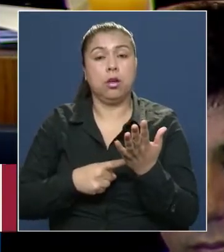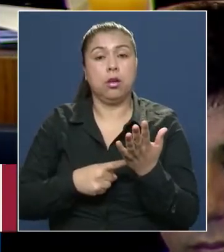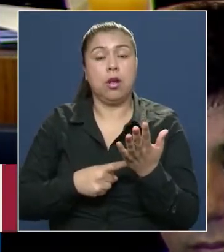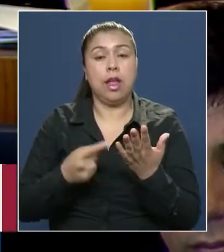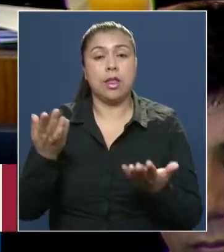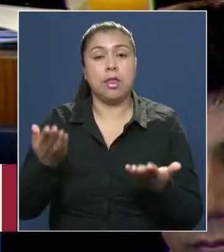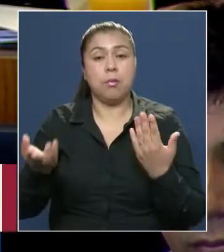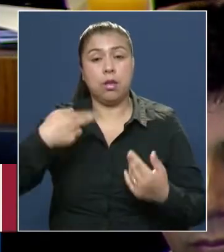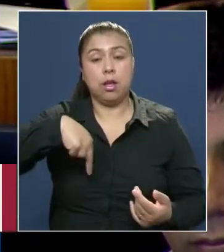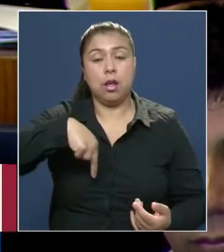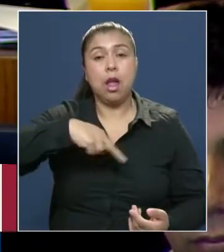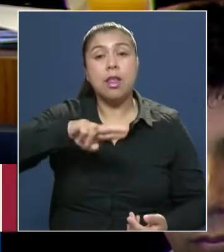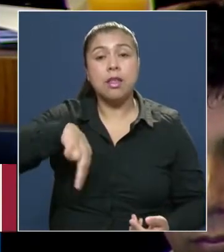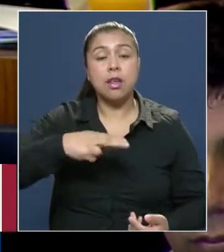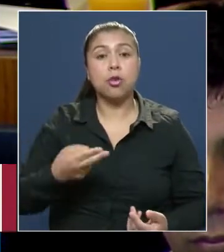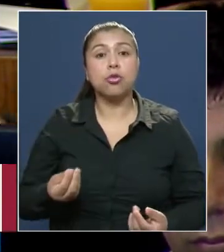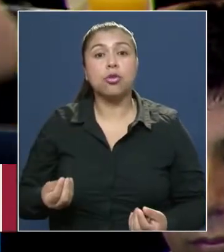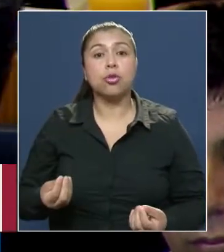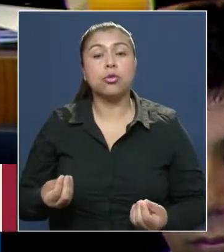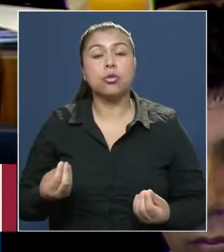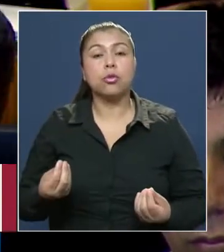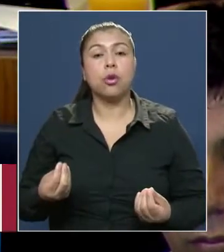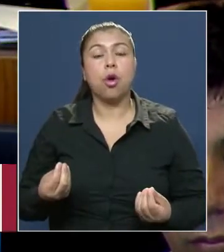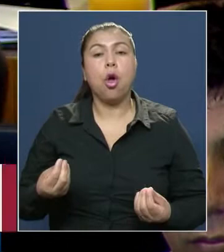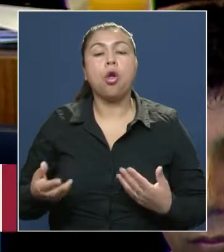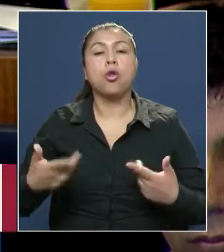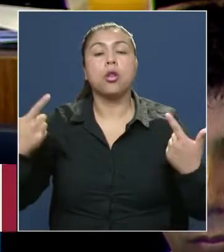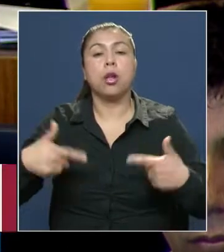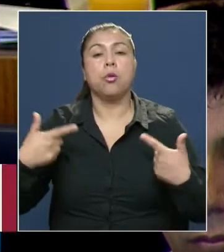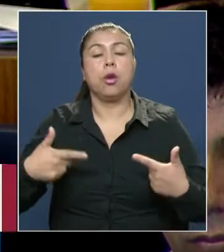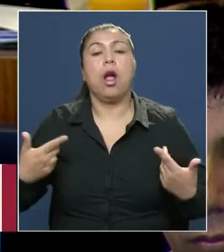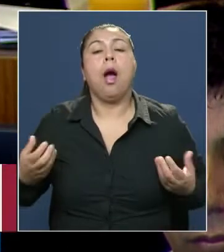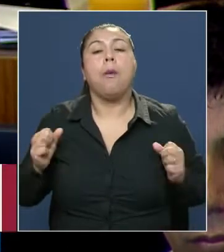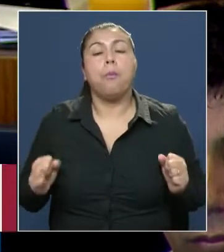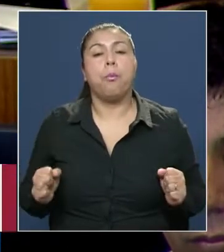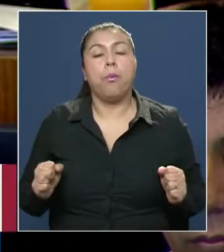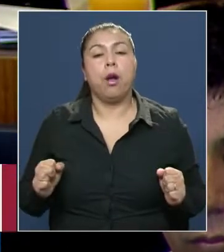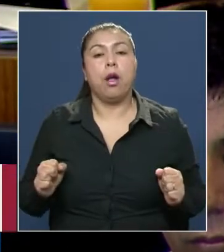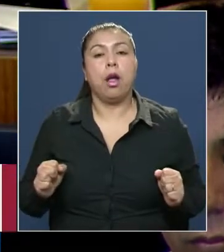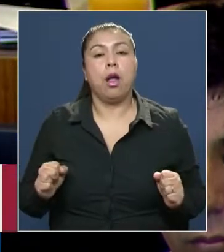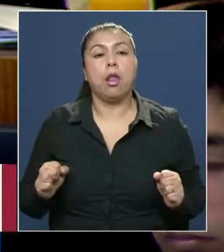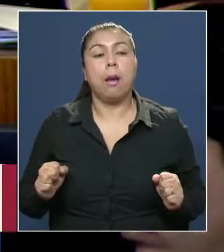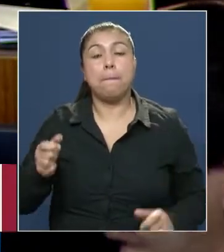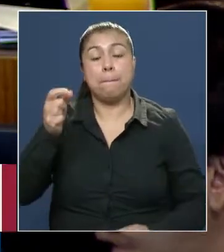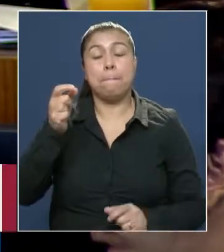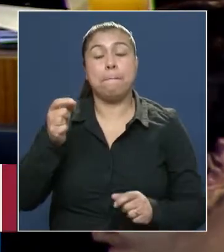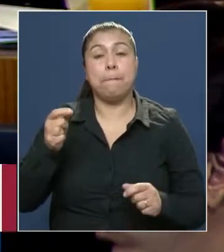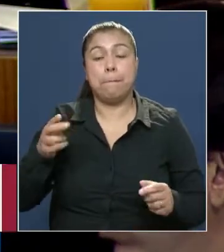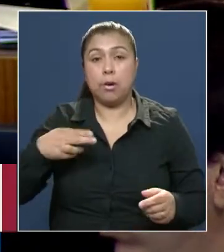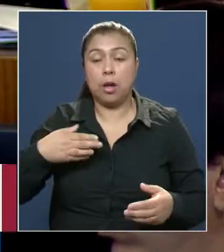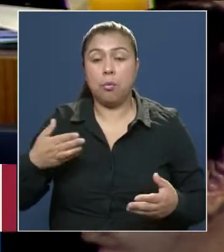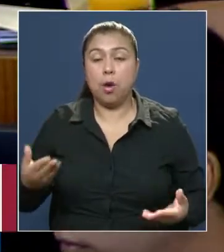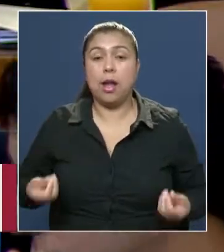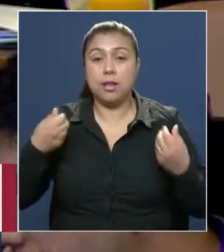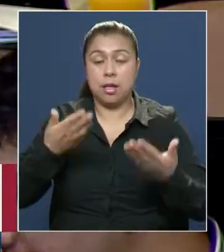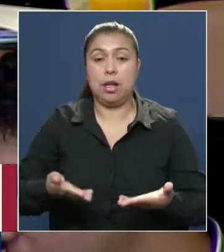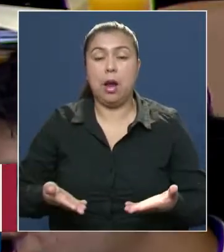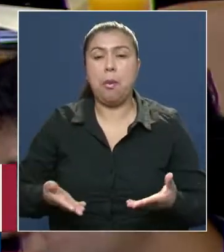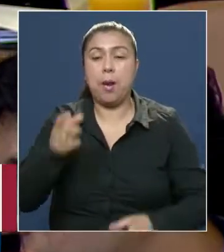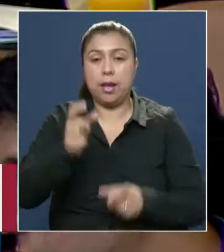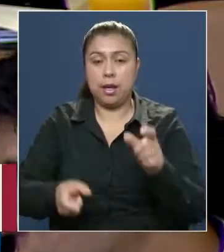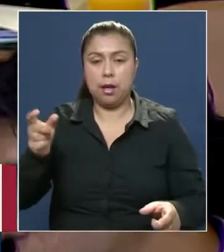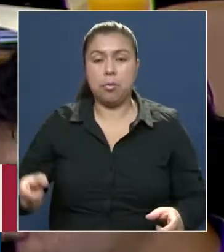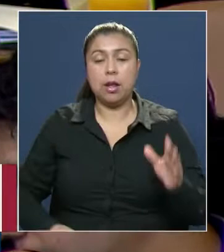dependen de nosotros, dependen en parte de lo que la política pueda proveer para que personas con muchas capacidades puedan